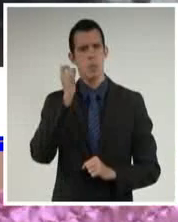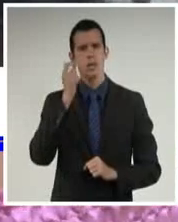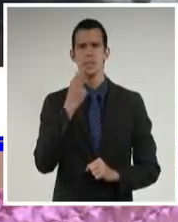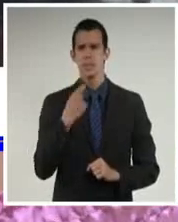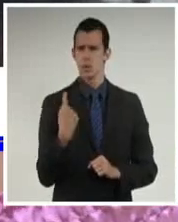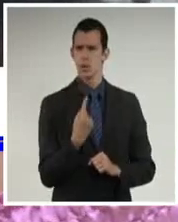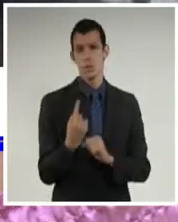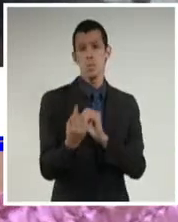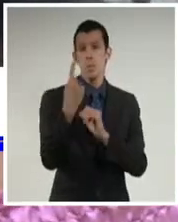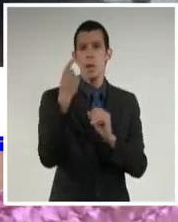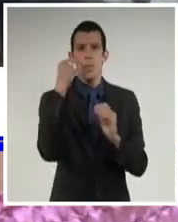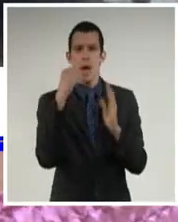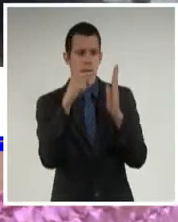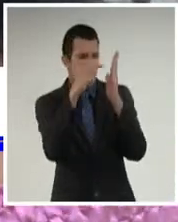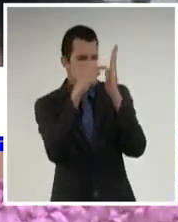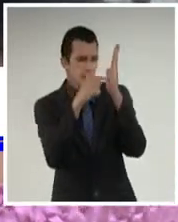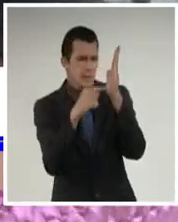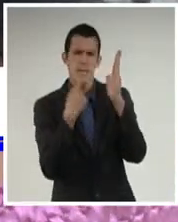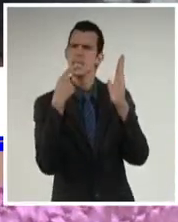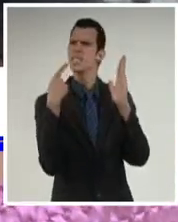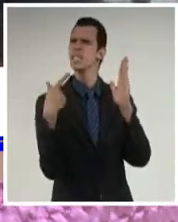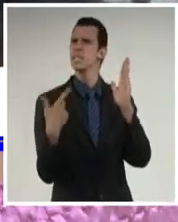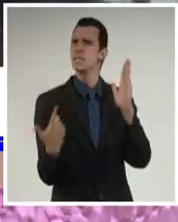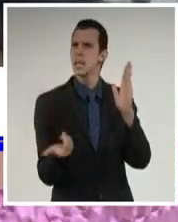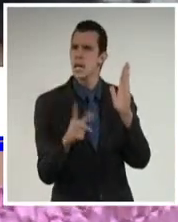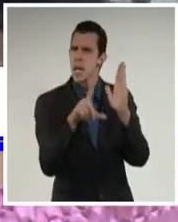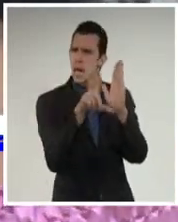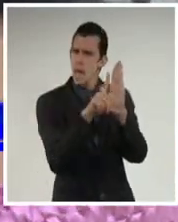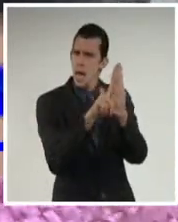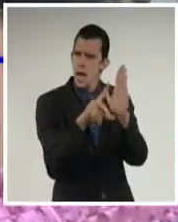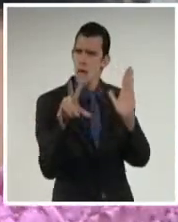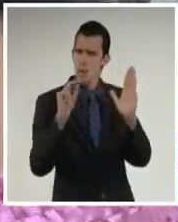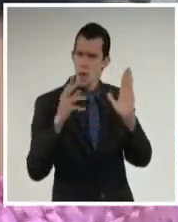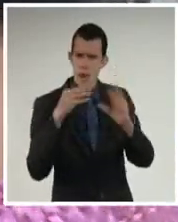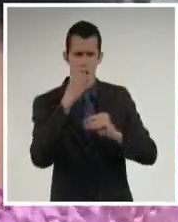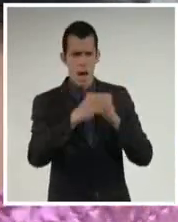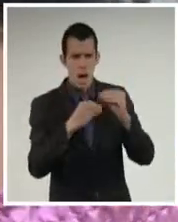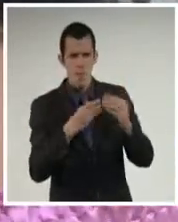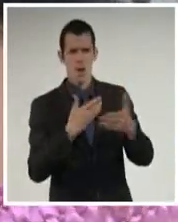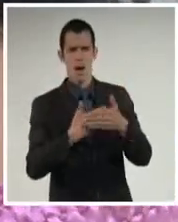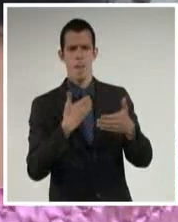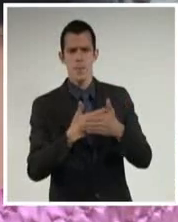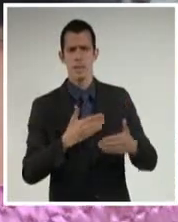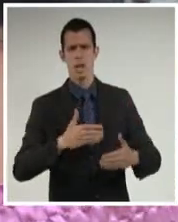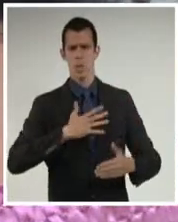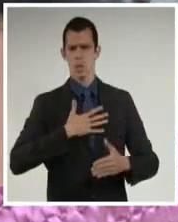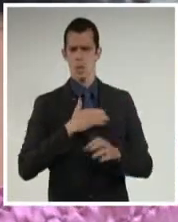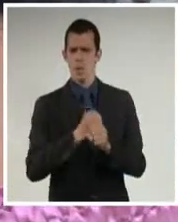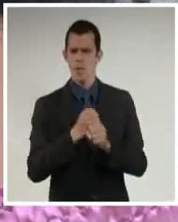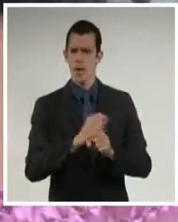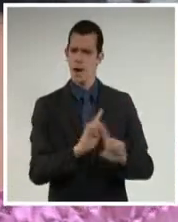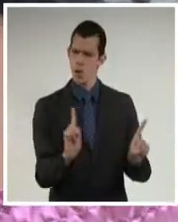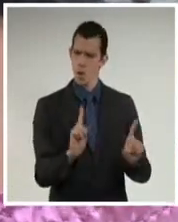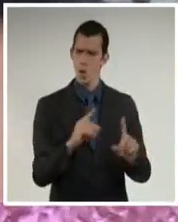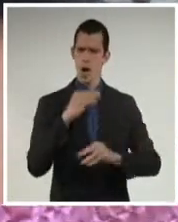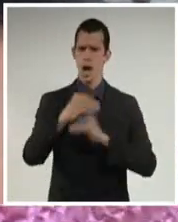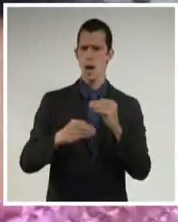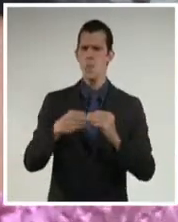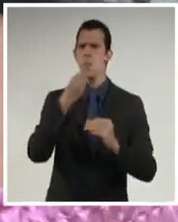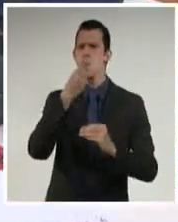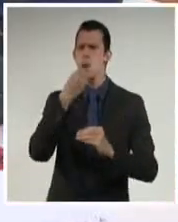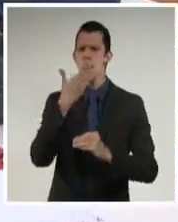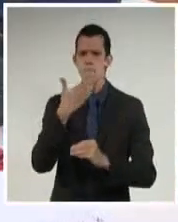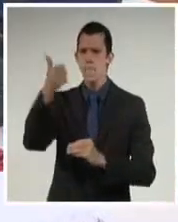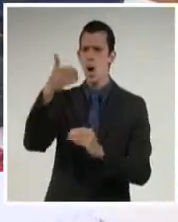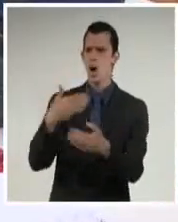logramos resultados positivos todo el tiempo. decir, la empresa varió en tres ocasiones su plan y siempre para crecer de manera